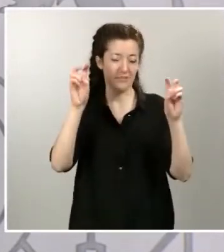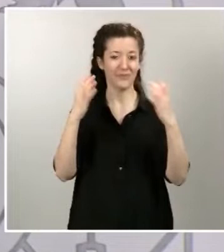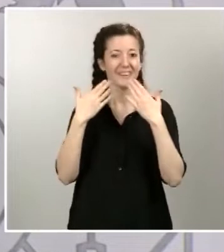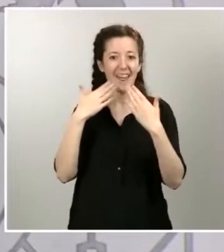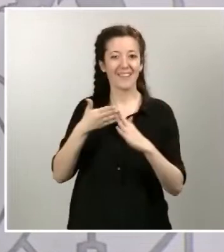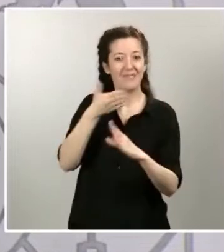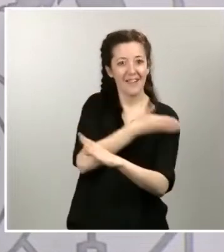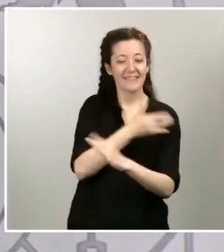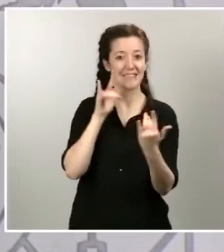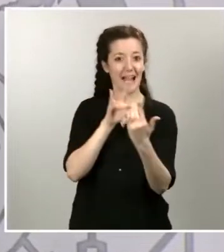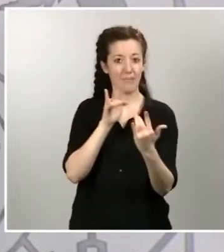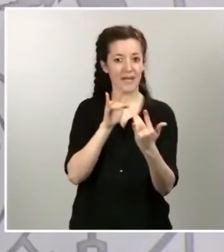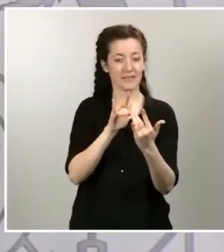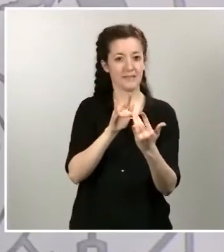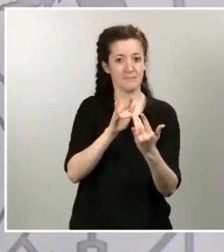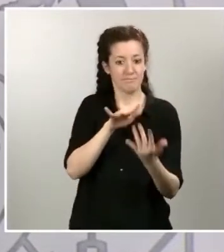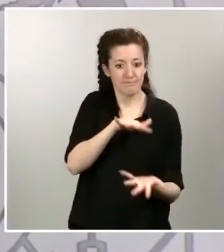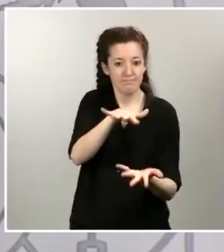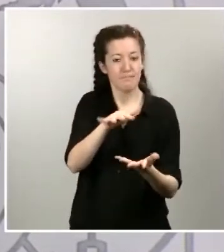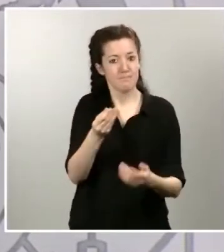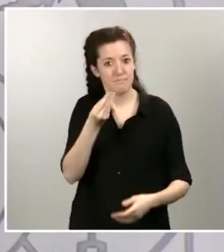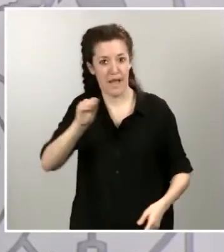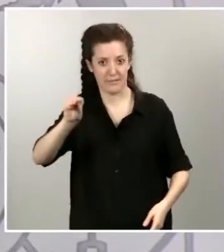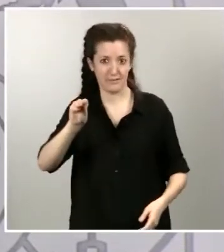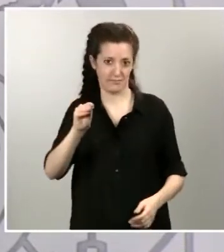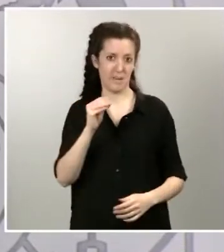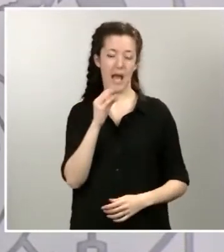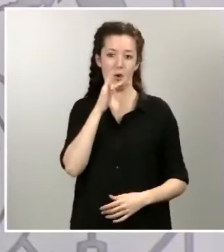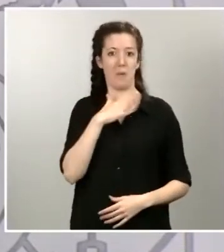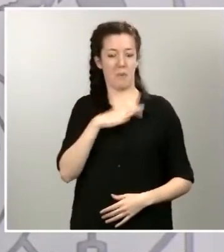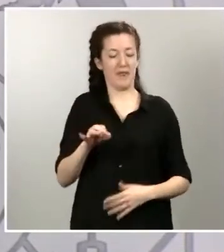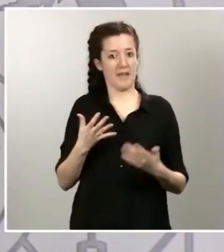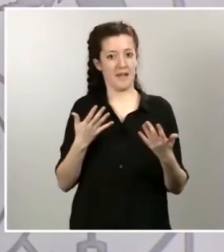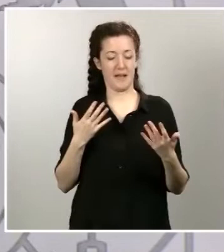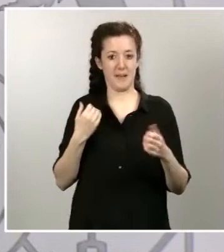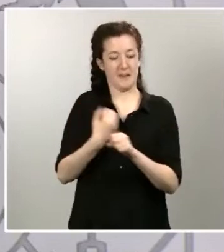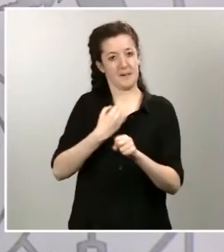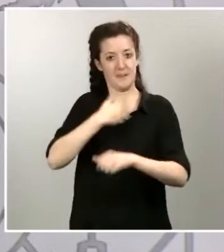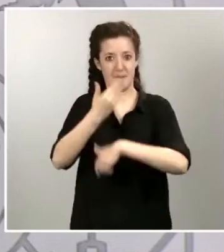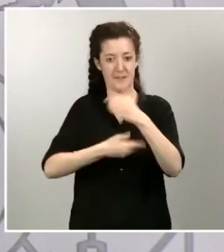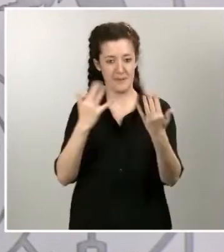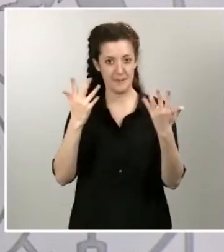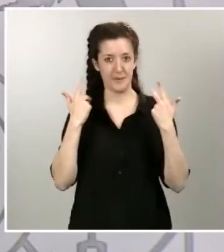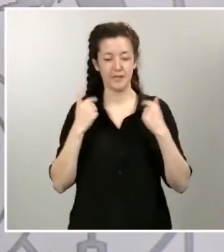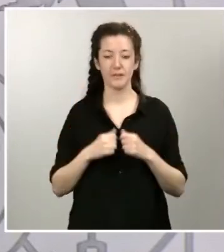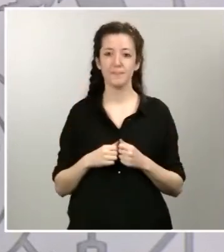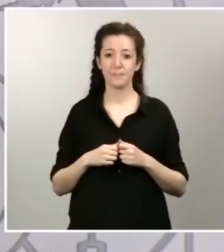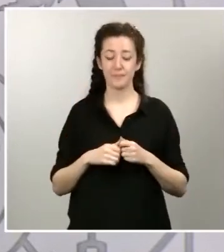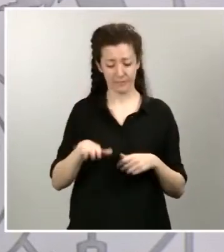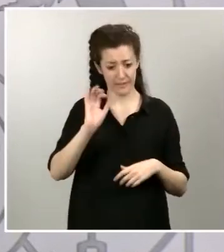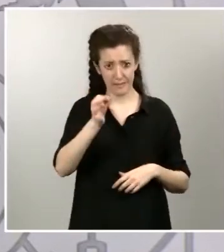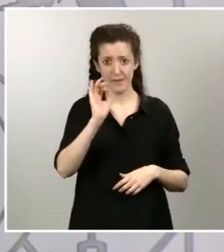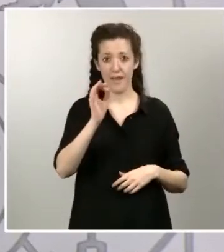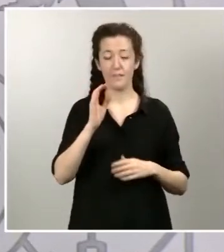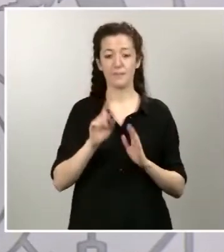epidemia. Desgraciadamente, como comentamos, aunque la evolución y la tendencia sigue siendo de estabilización,